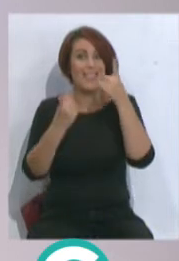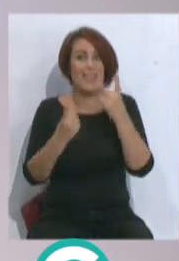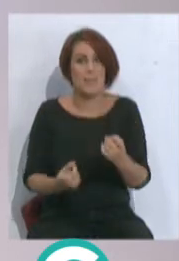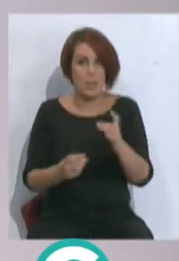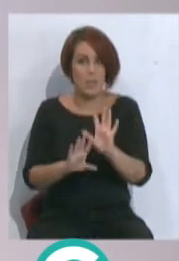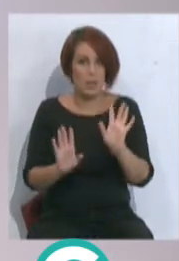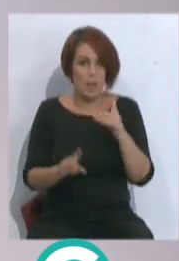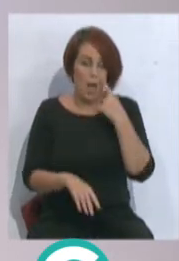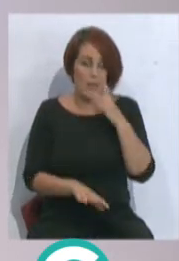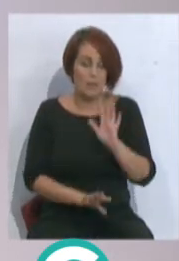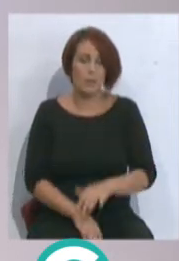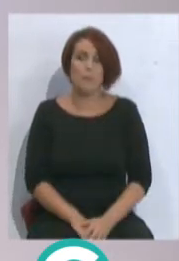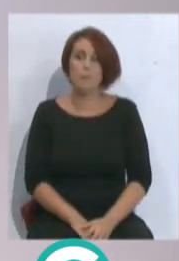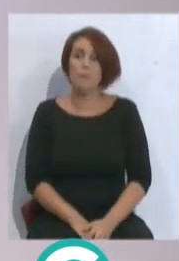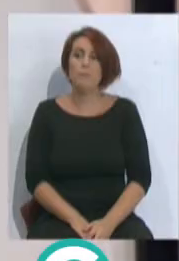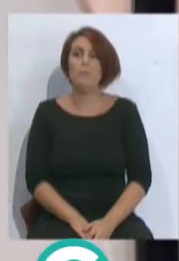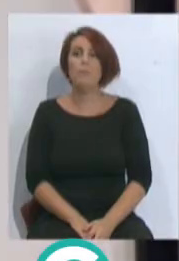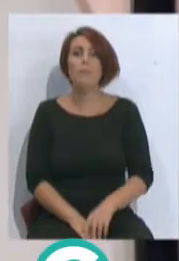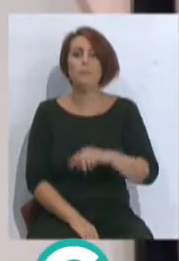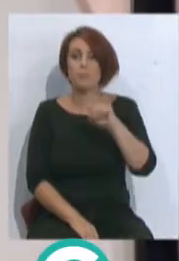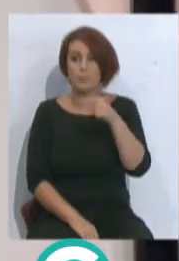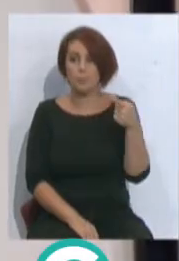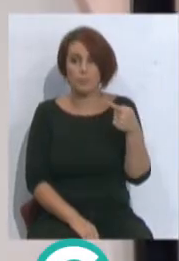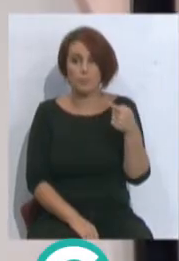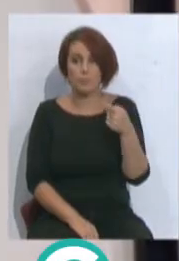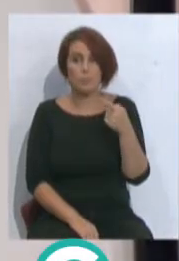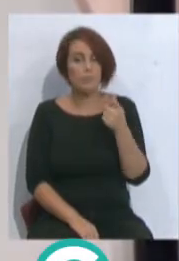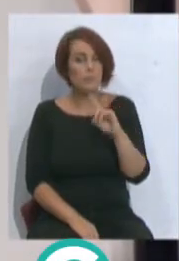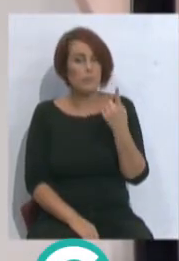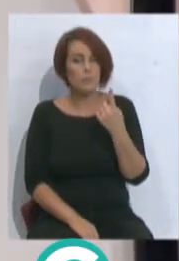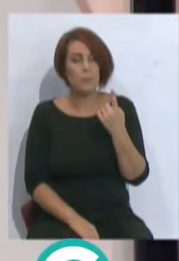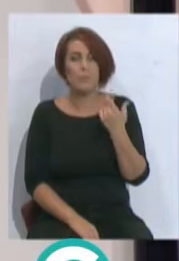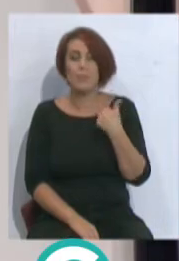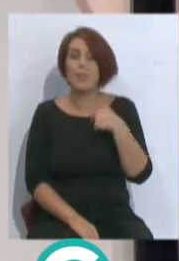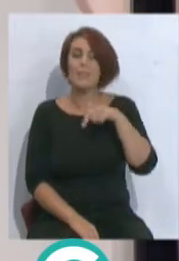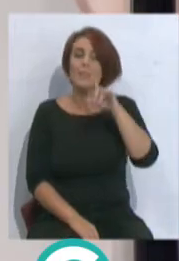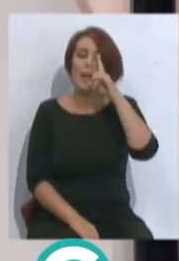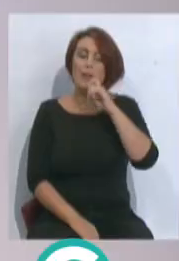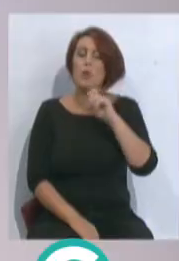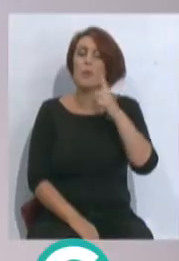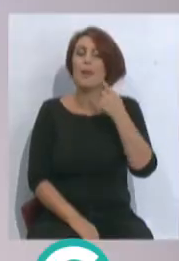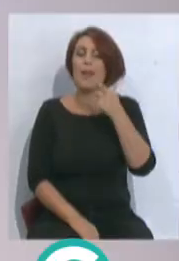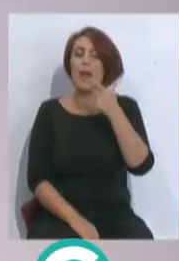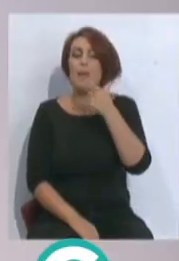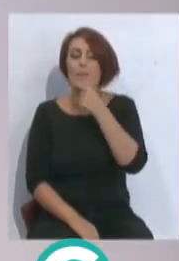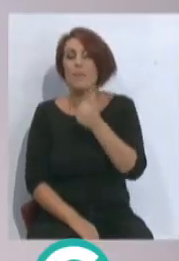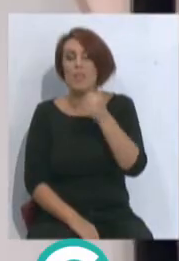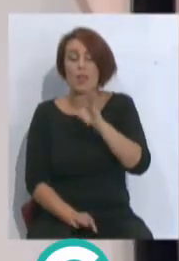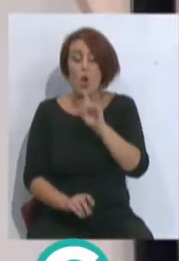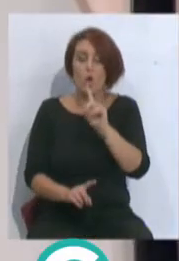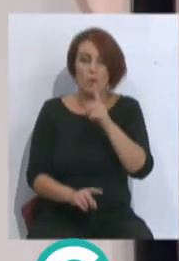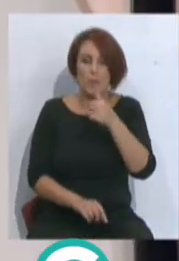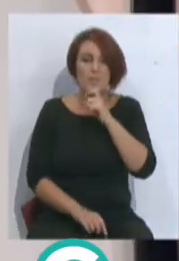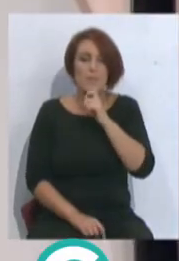Una puntuita, una puntuita, hay que con esto de la primera, es que lo escuchas muchas veces, eso de que este año la primera es más fácil. No, más difícil. Más difícil.